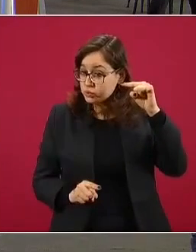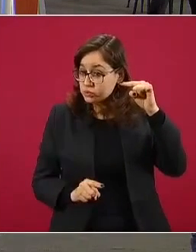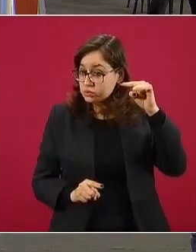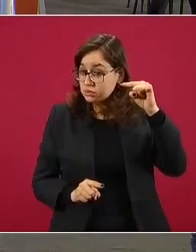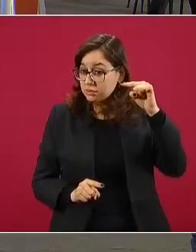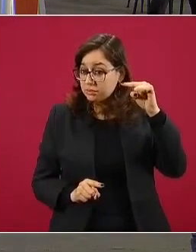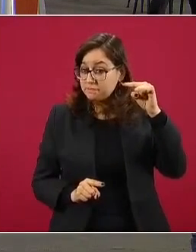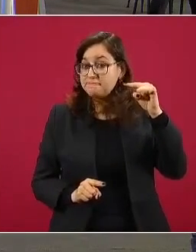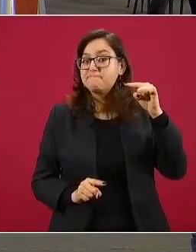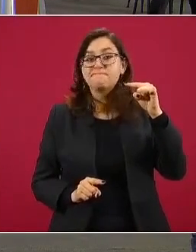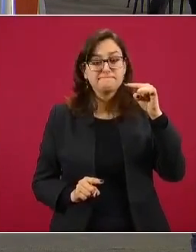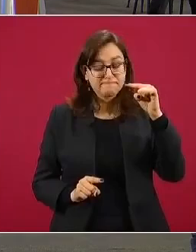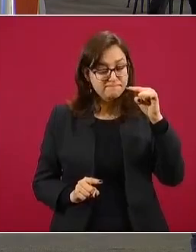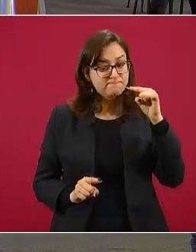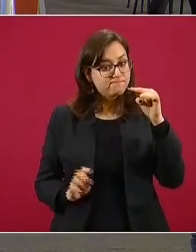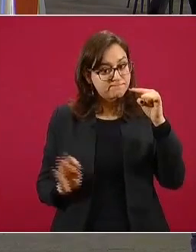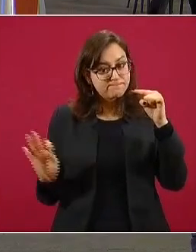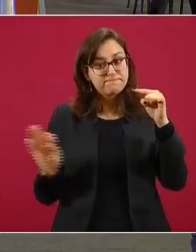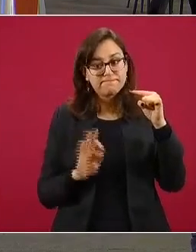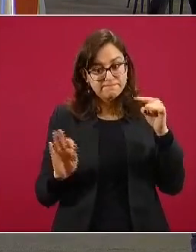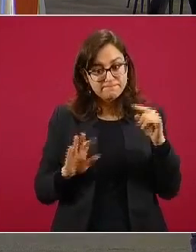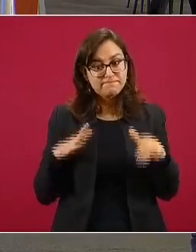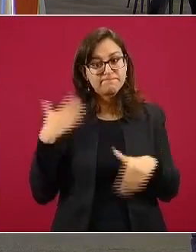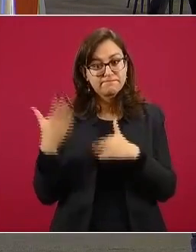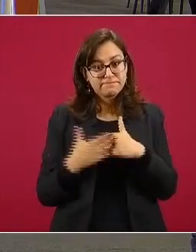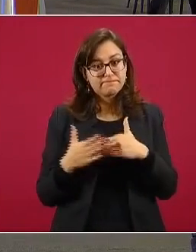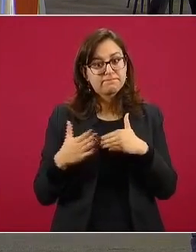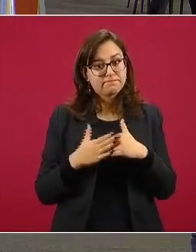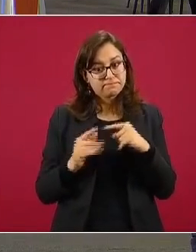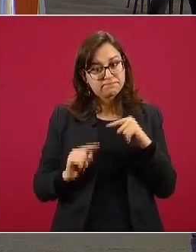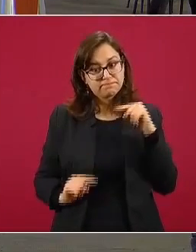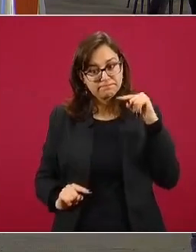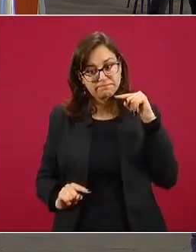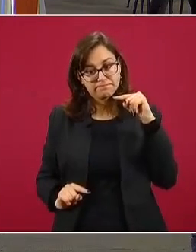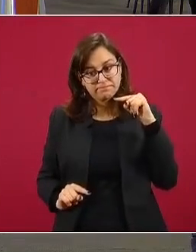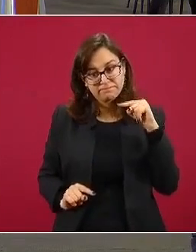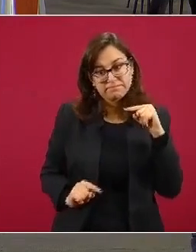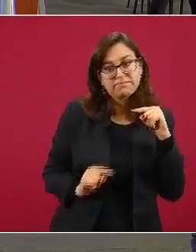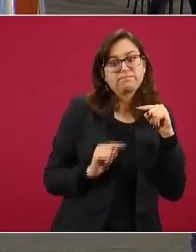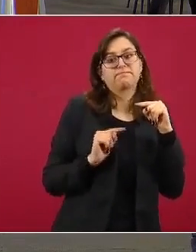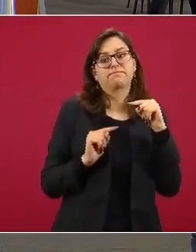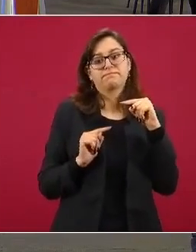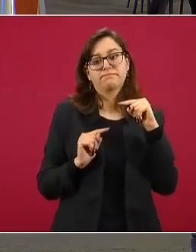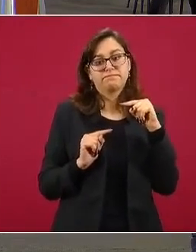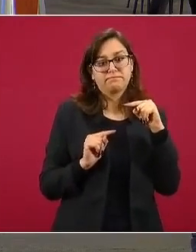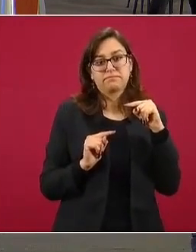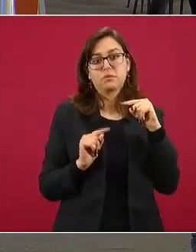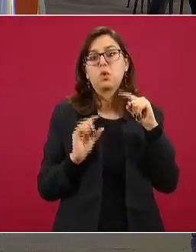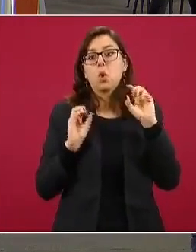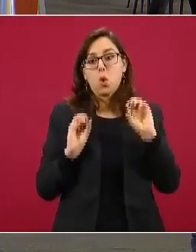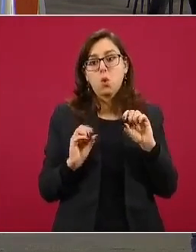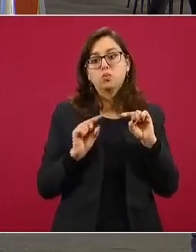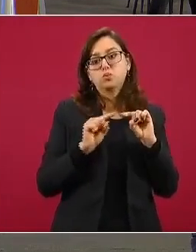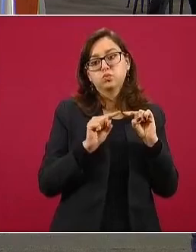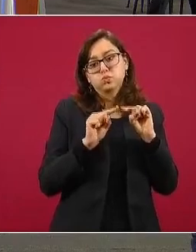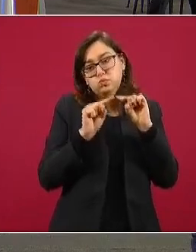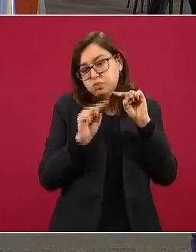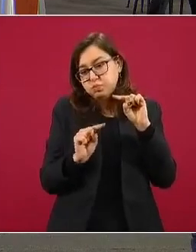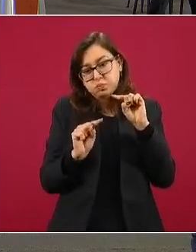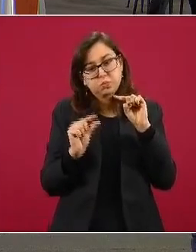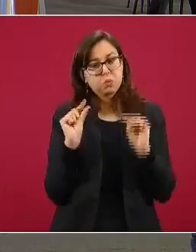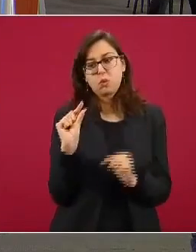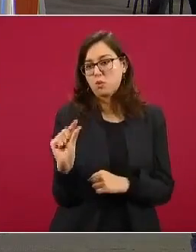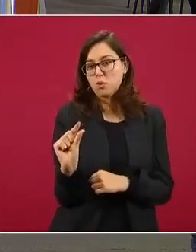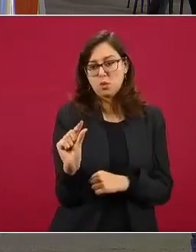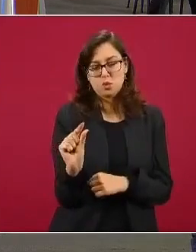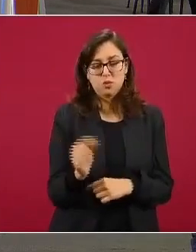en casi todas las entidades federativas termine no siendo propiamente de descenso. O quizás se mantenga como descenso, pero no